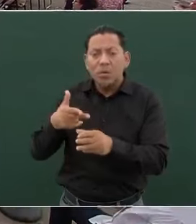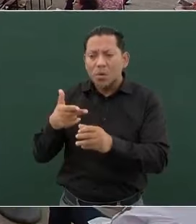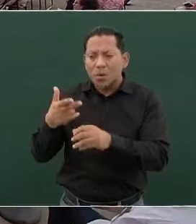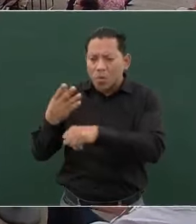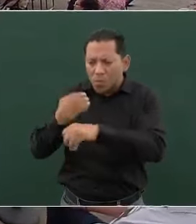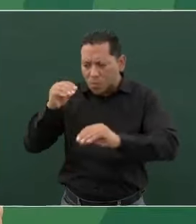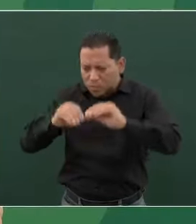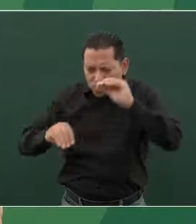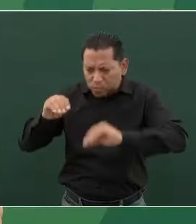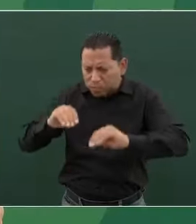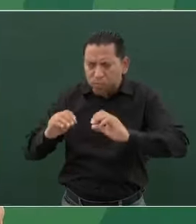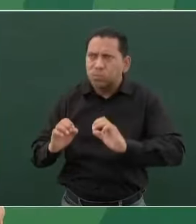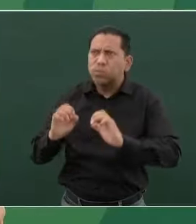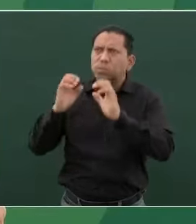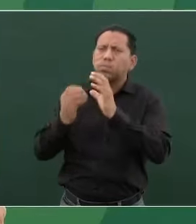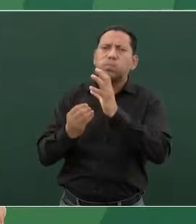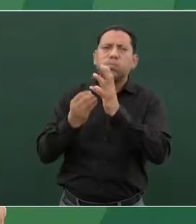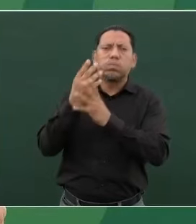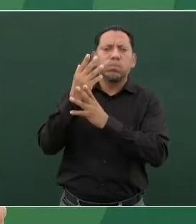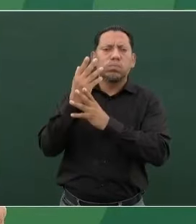refinería